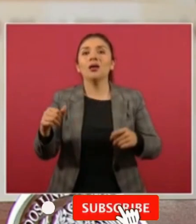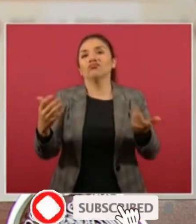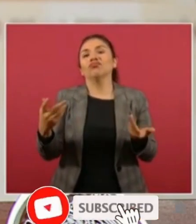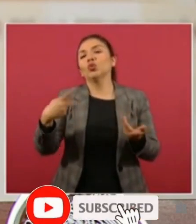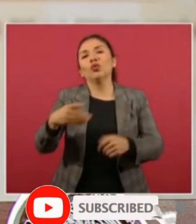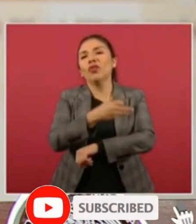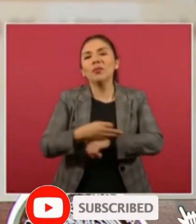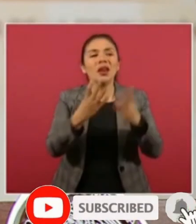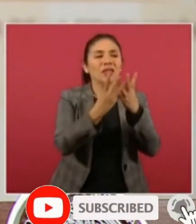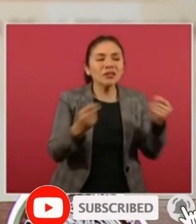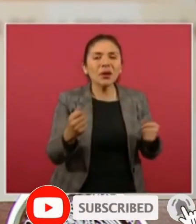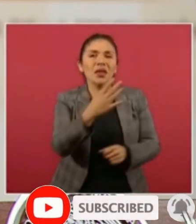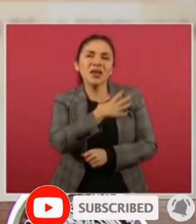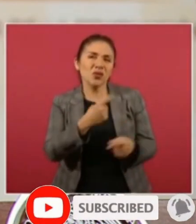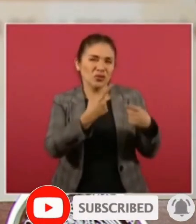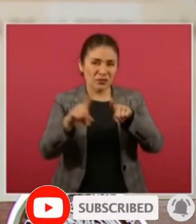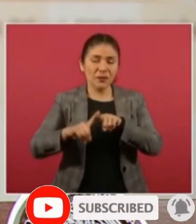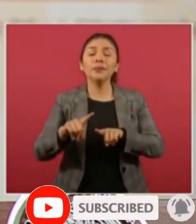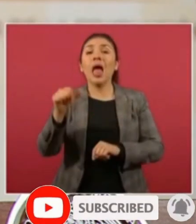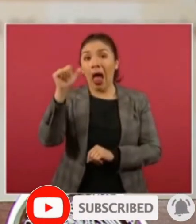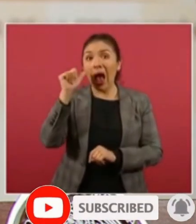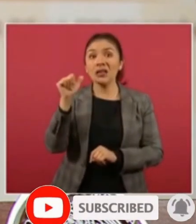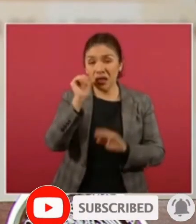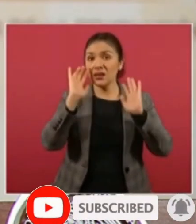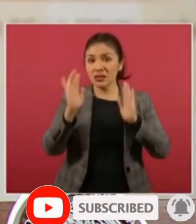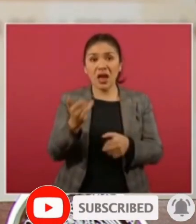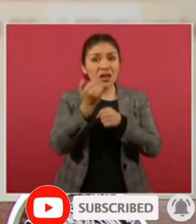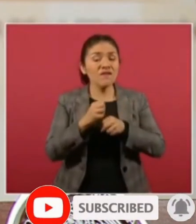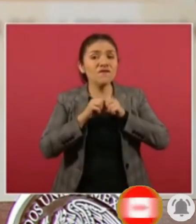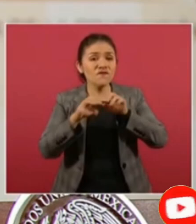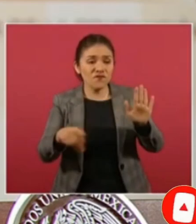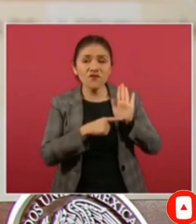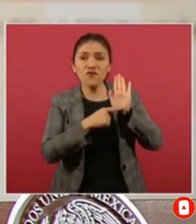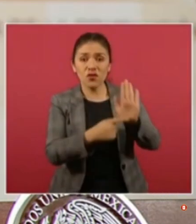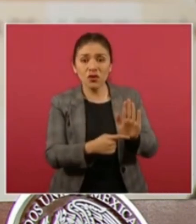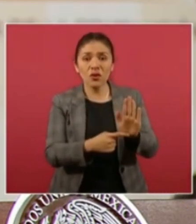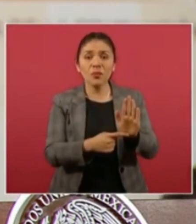queridos. Ayer hubo un informe de la